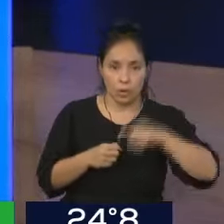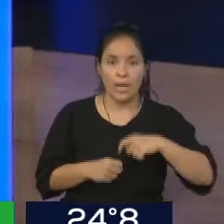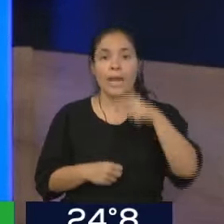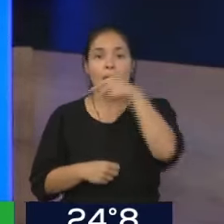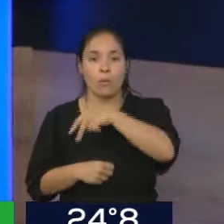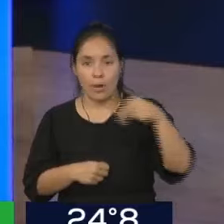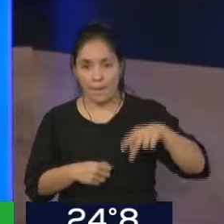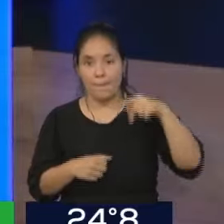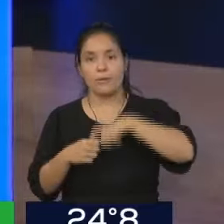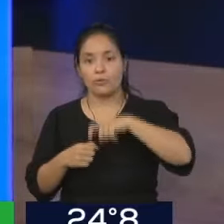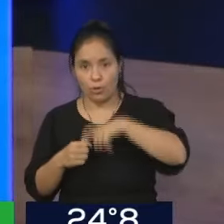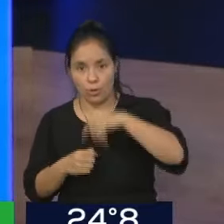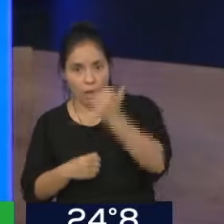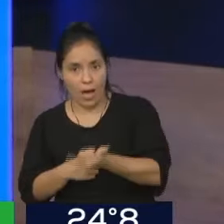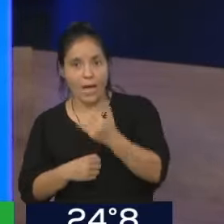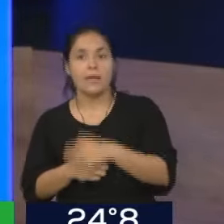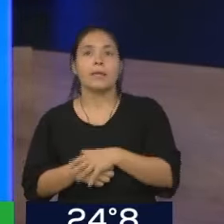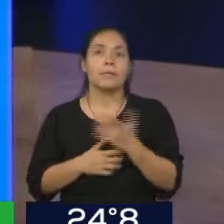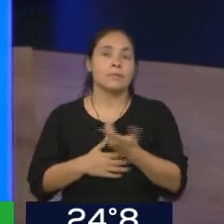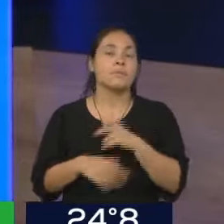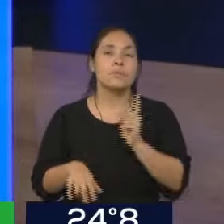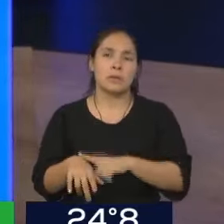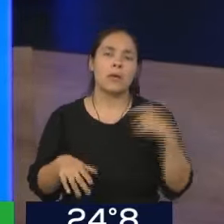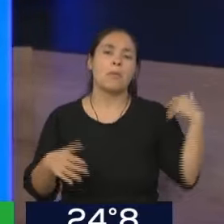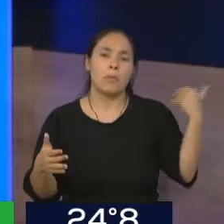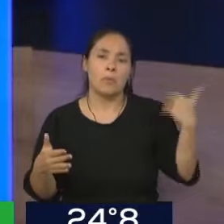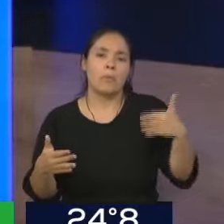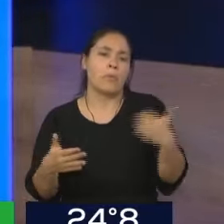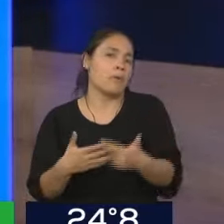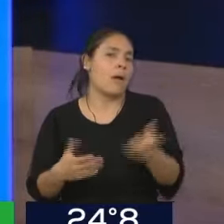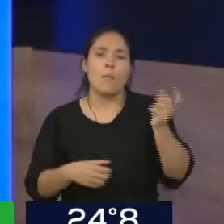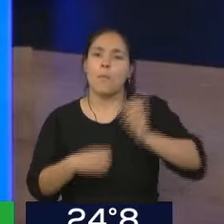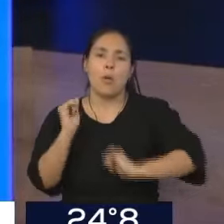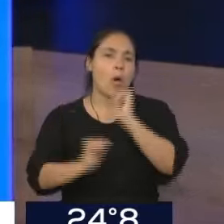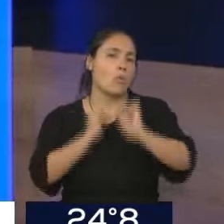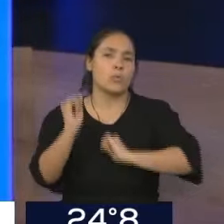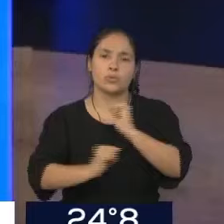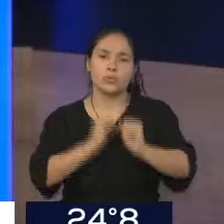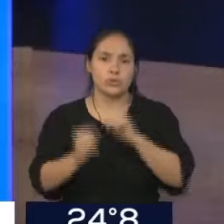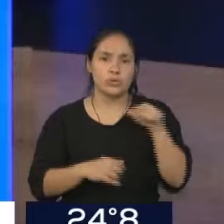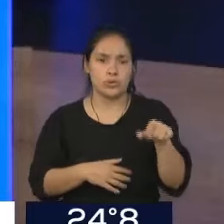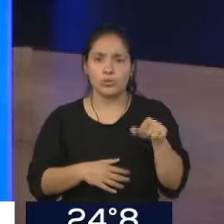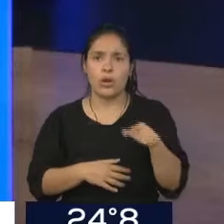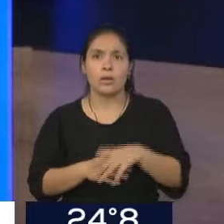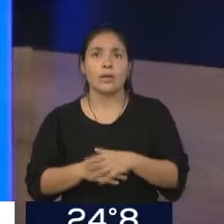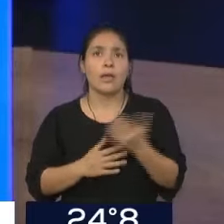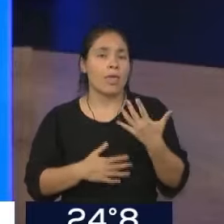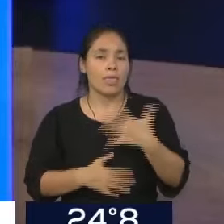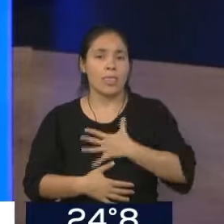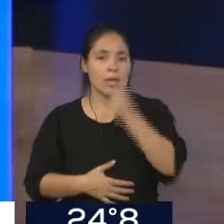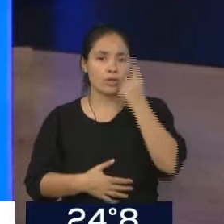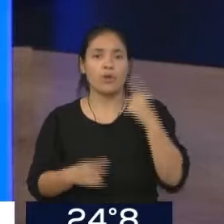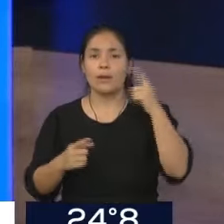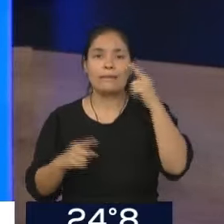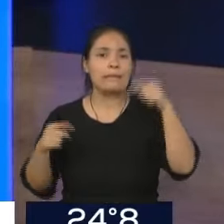Por la magnitud de la producción que tienen desde tiempos inmemoriales casi, hay que decir que les corresponde un director titular.